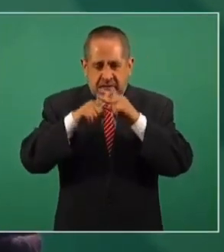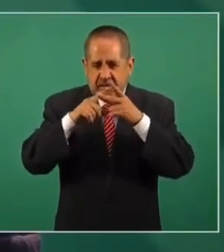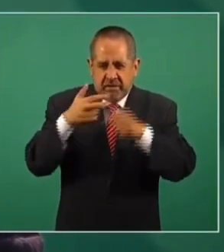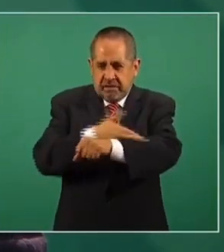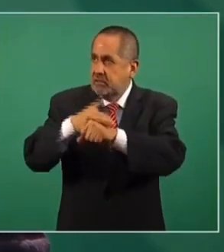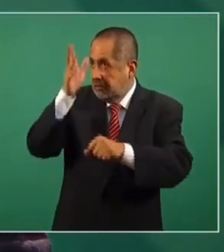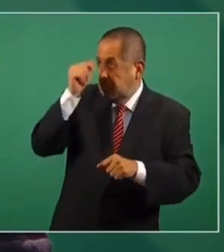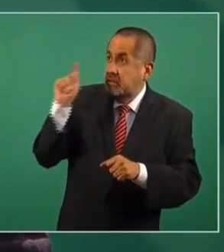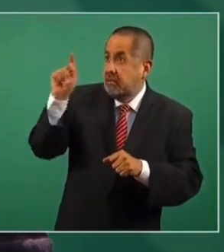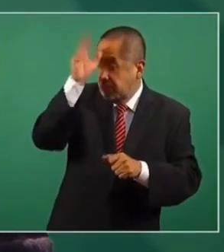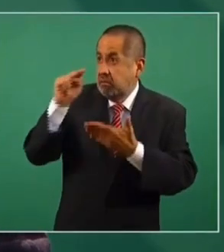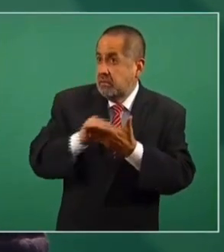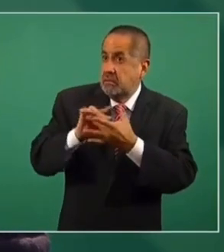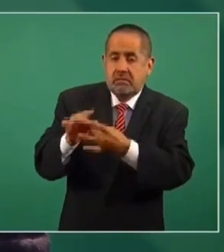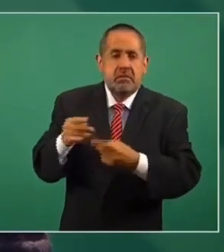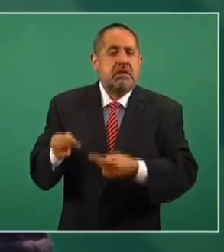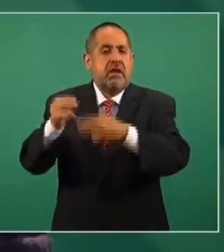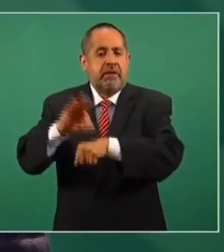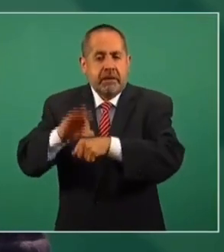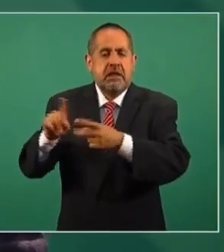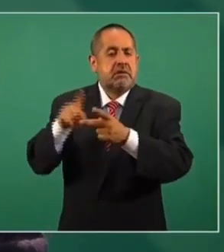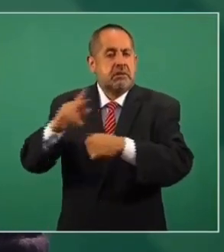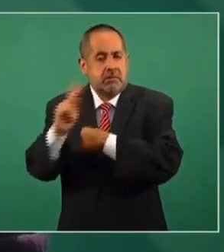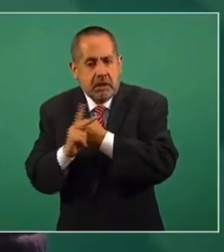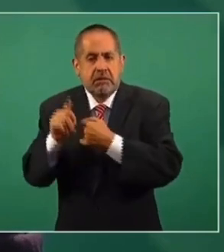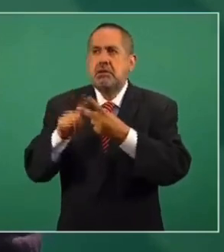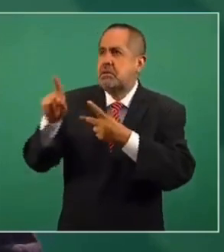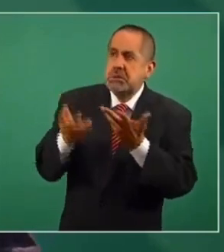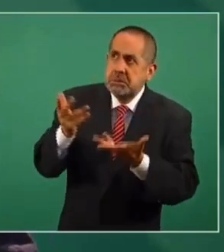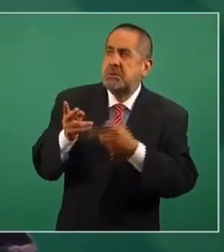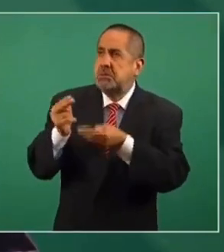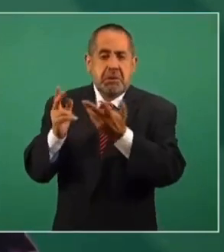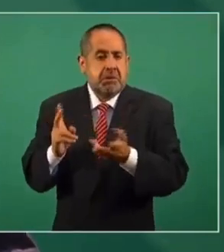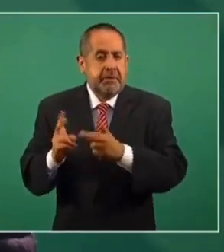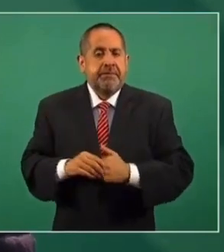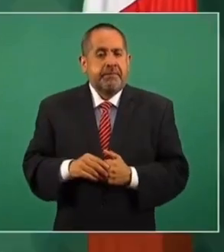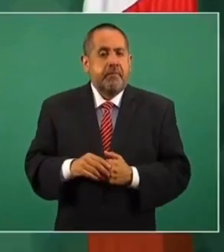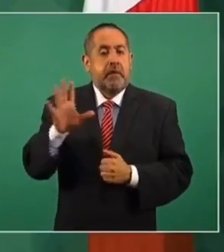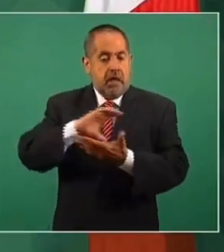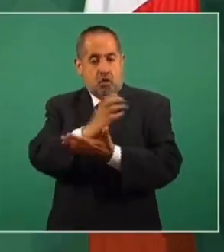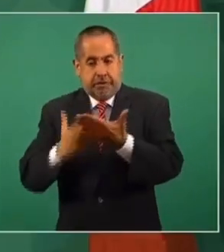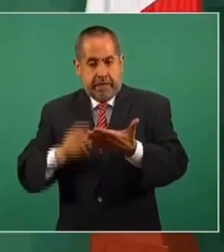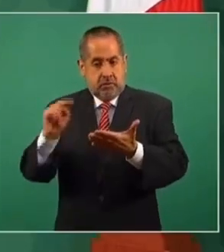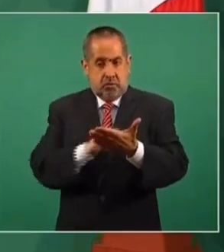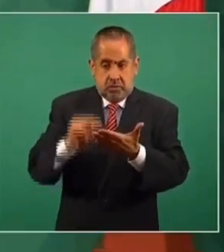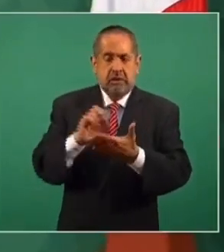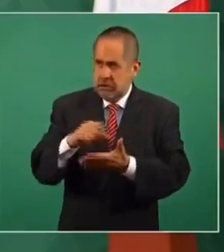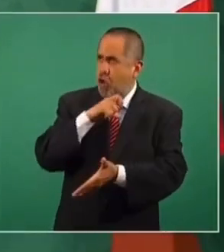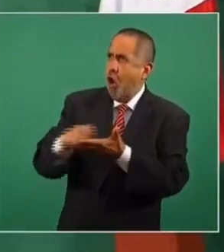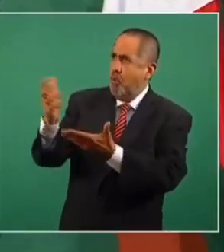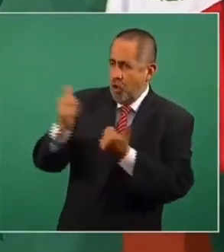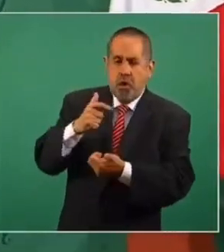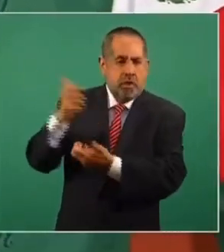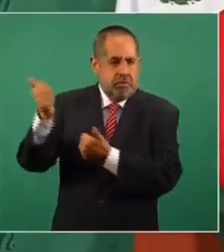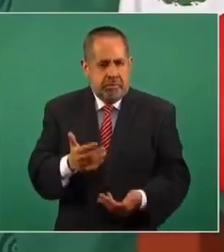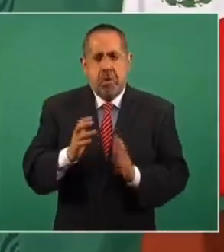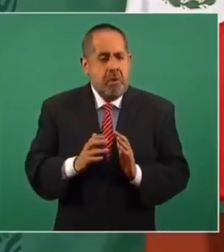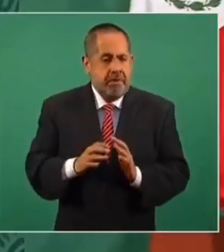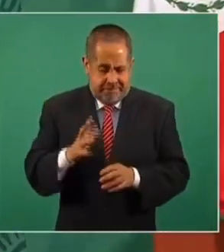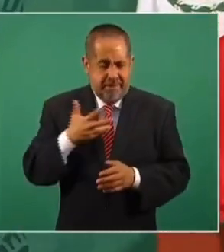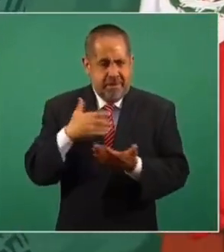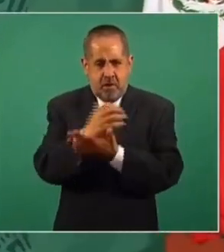acuerdos con farmacéuticas, con países, ya hay contratos de compra de vacunas,